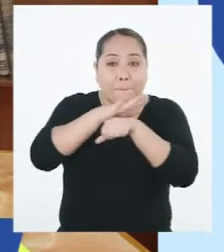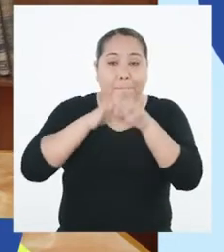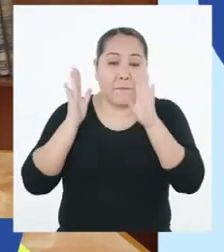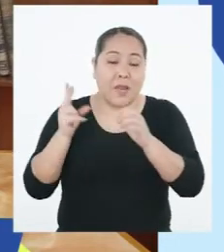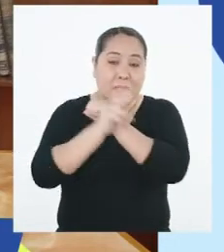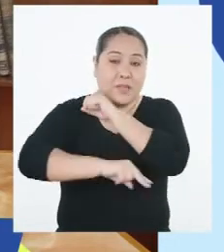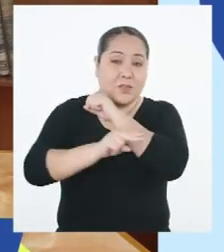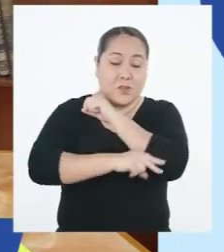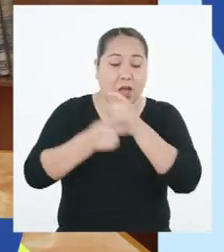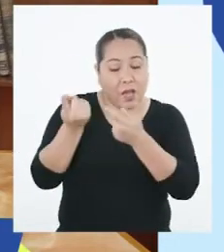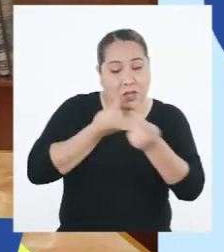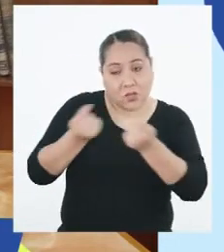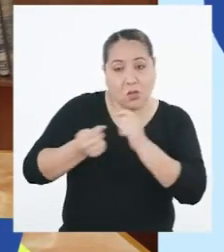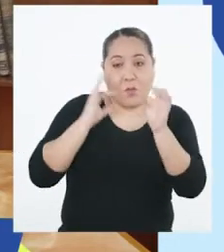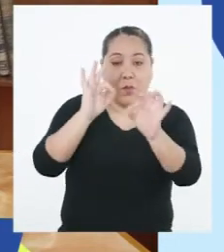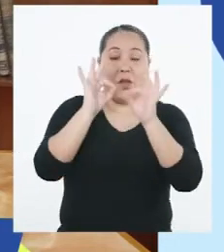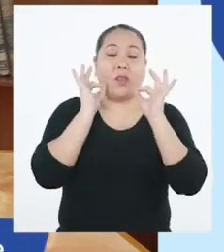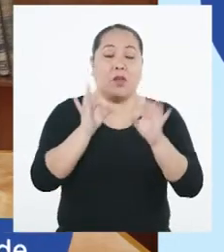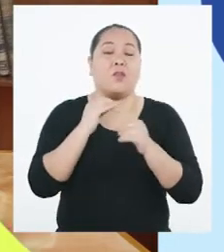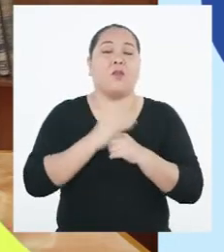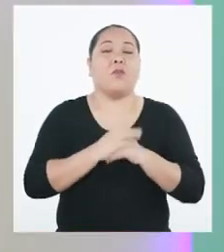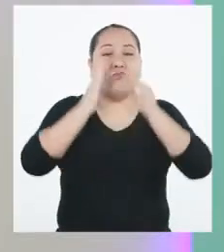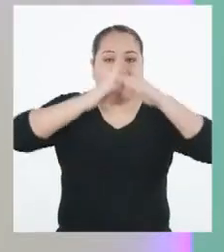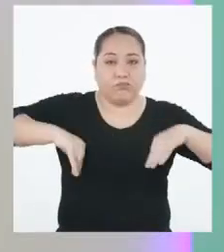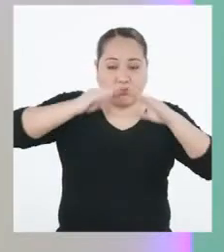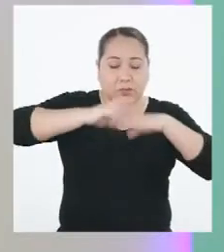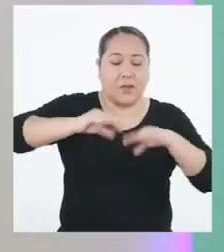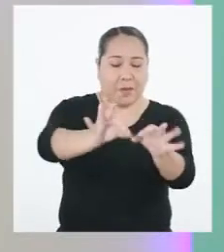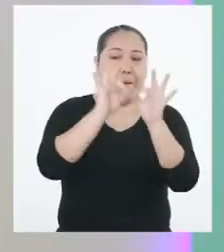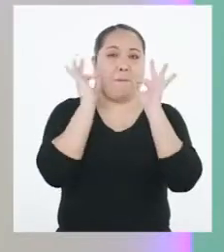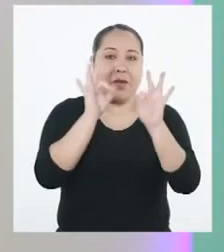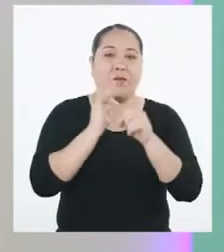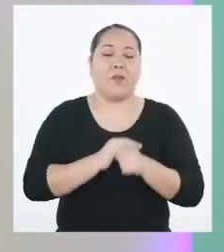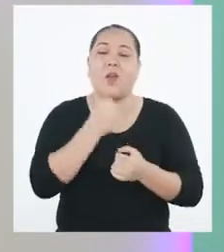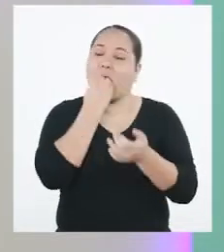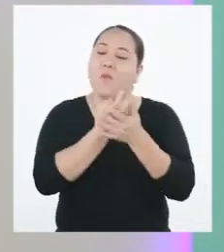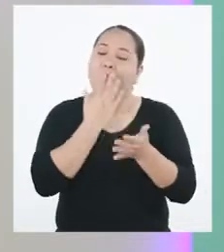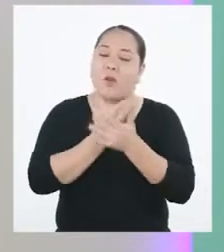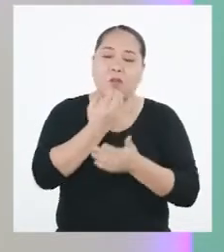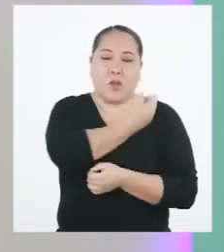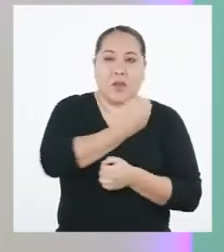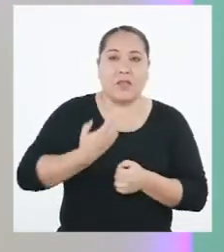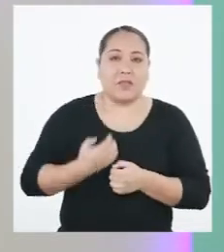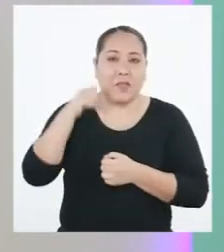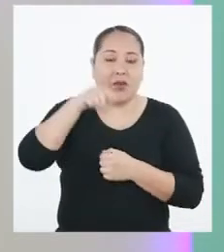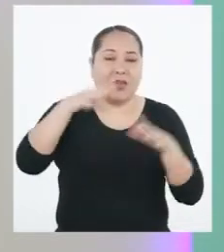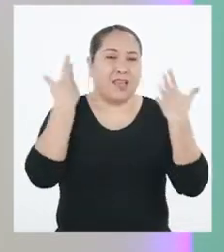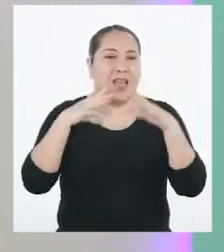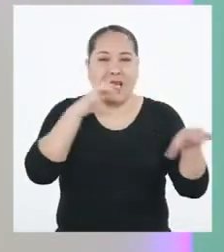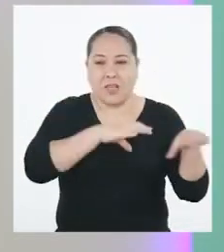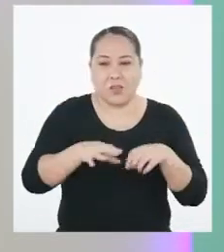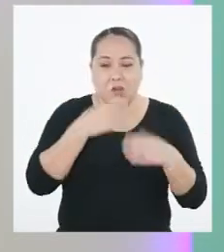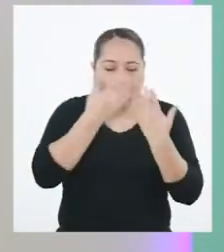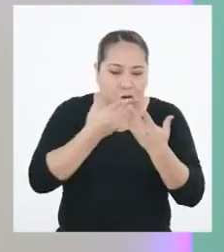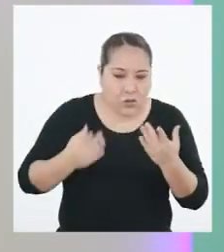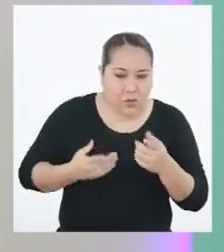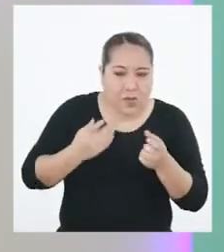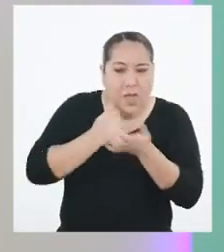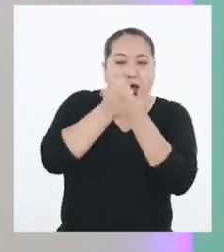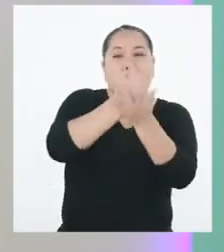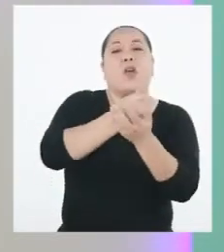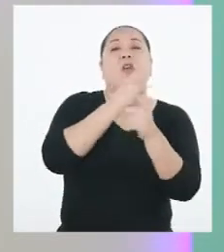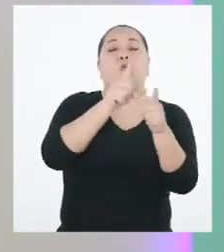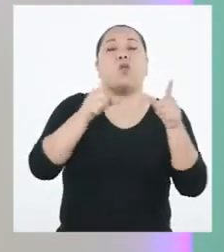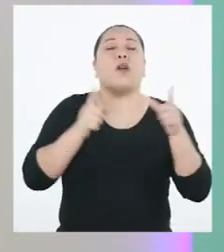Nacional de Gestión del Riesgo de Desastres. ¡Excelente! ¡Qué bueno que el Estado haya tomado medidas para ayudar a las zonas más